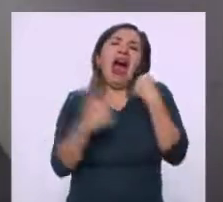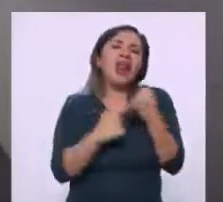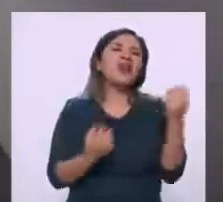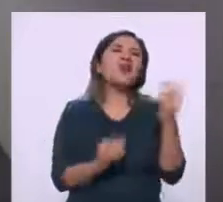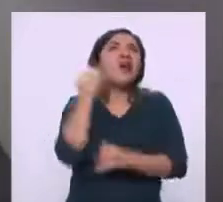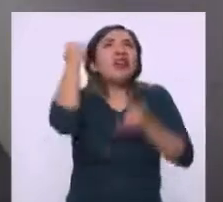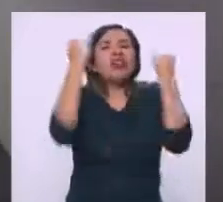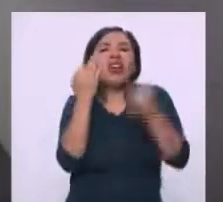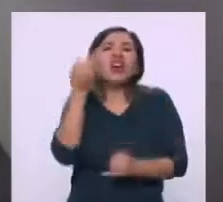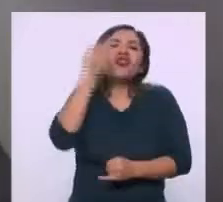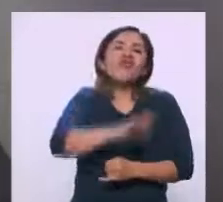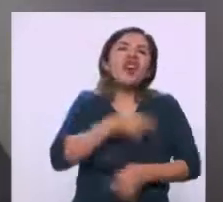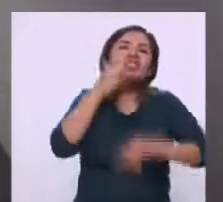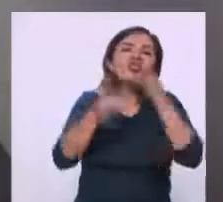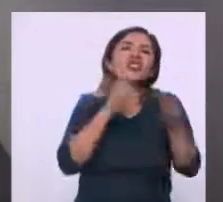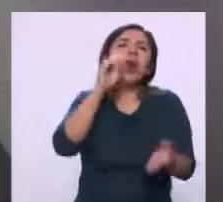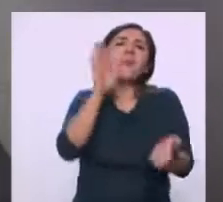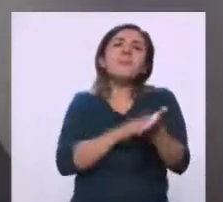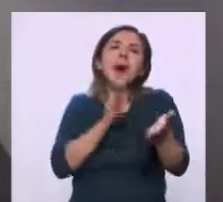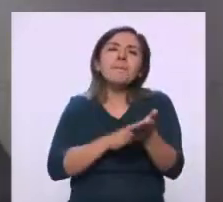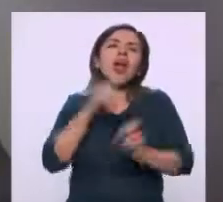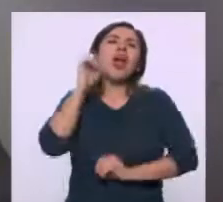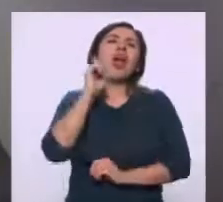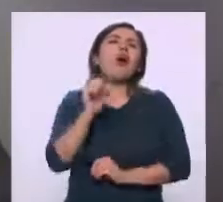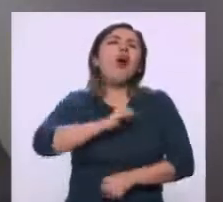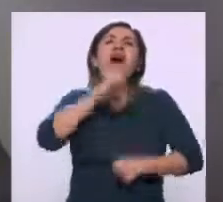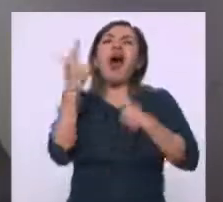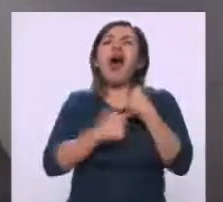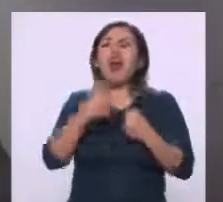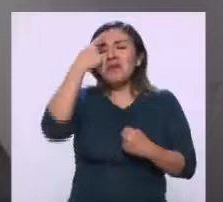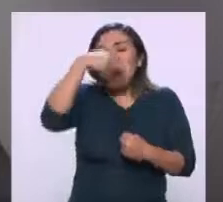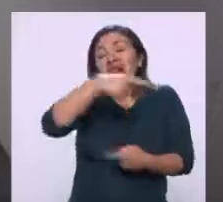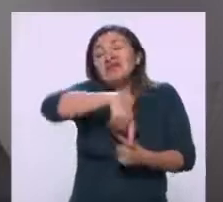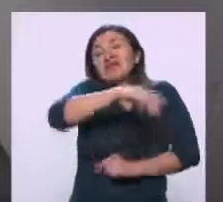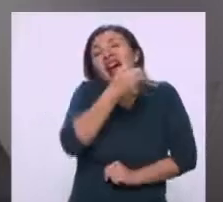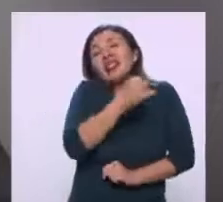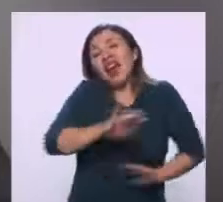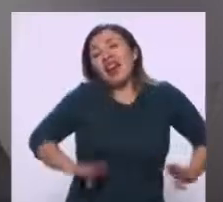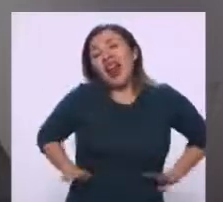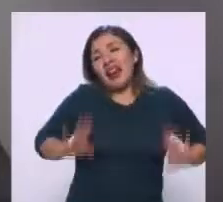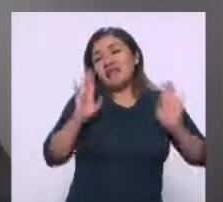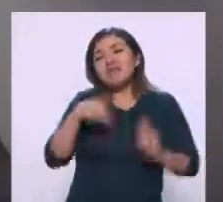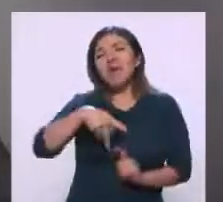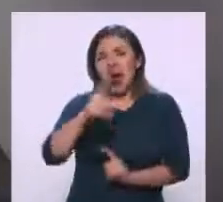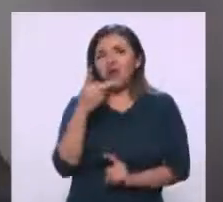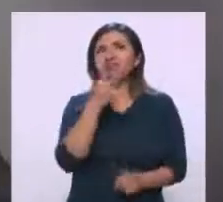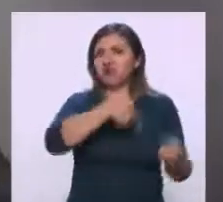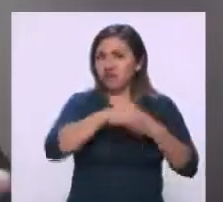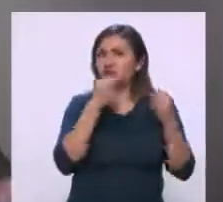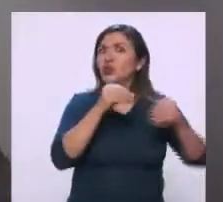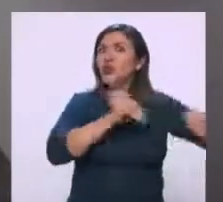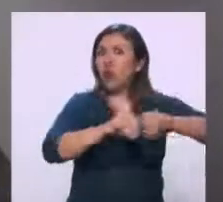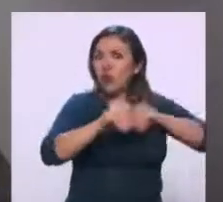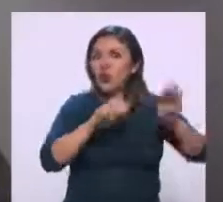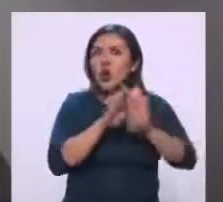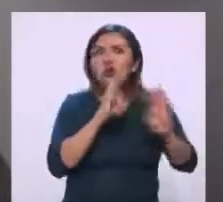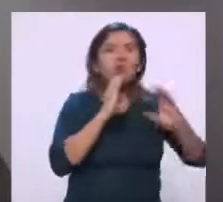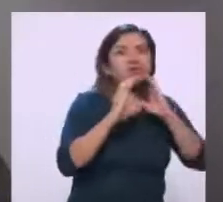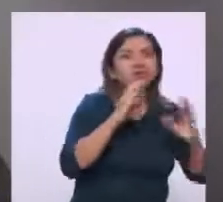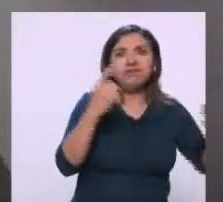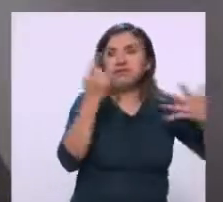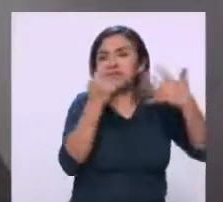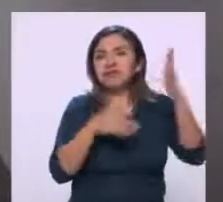Una fake news, un documento, cualquier cosa podemos esperar. Pero sí, hay bastante movimiento entre ellos de cómo se están